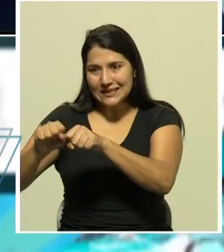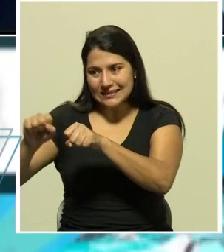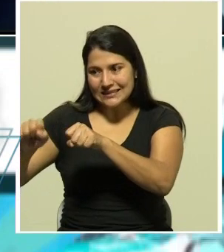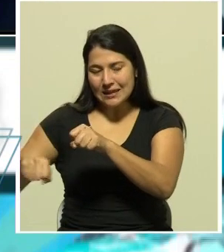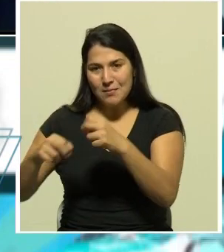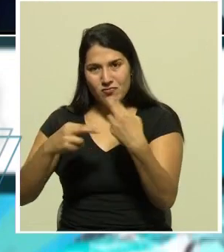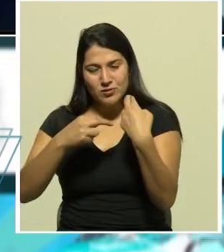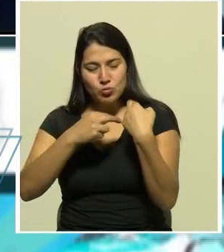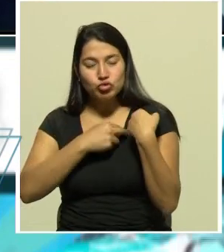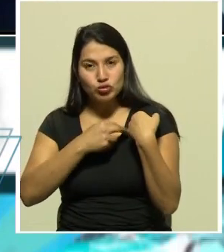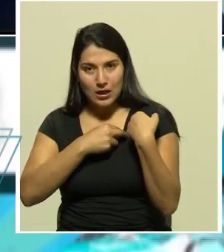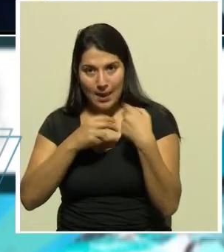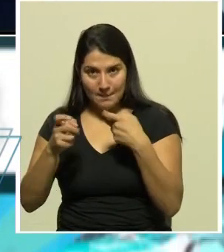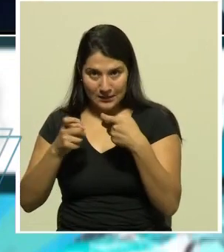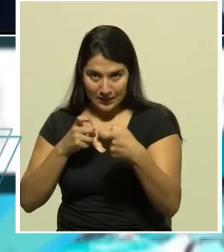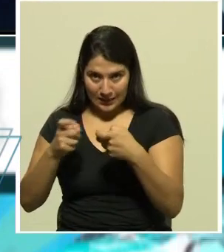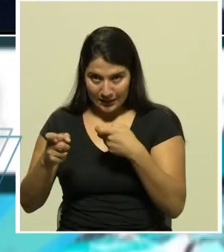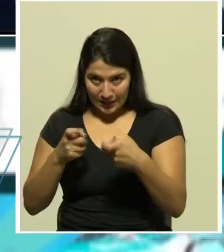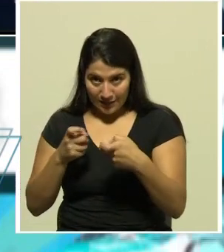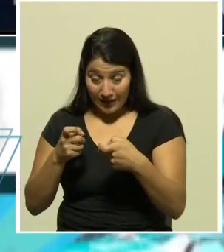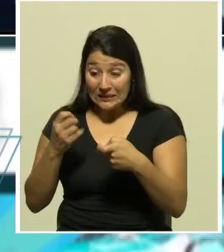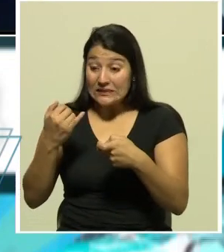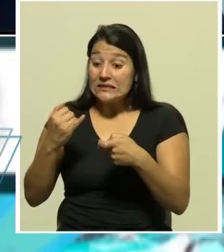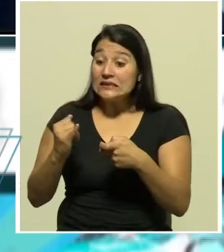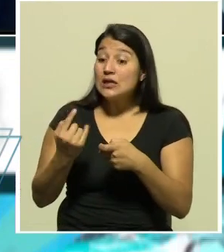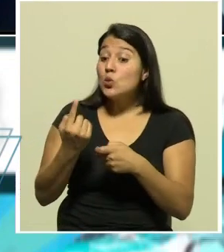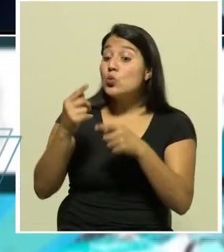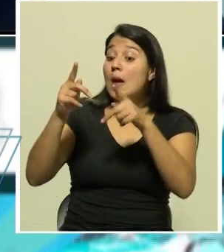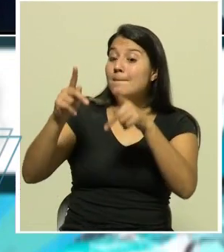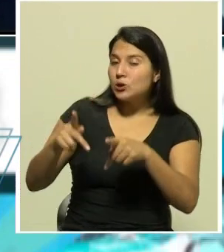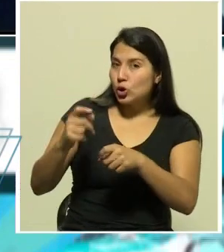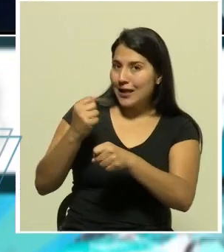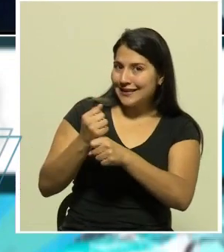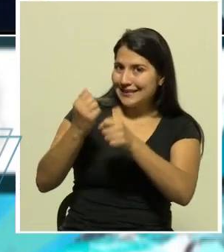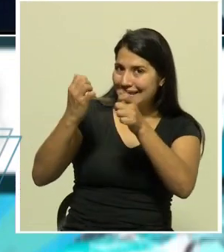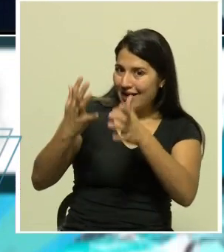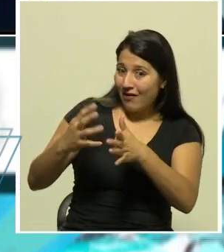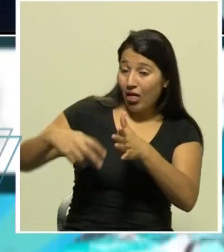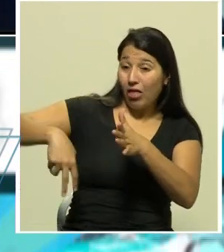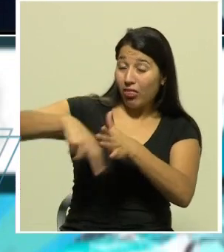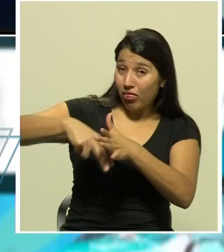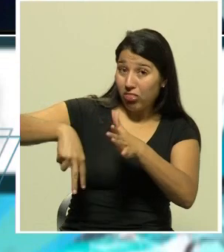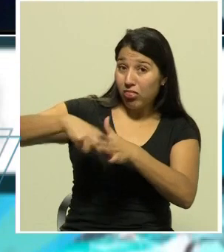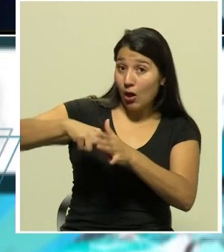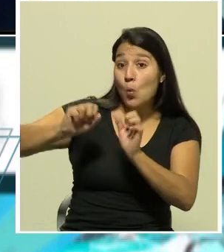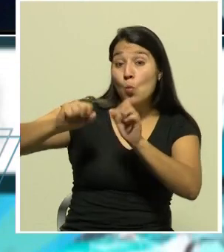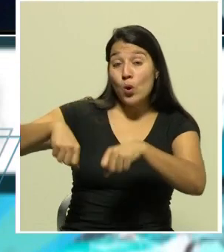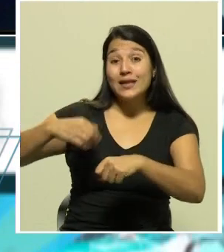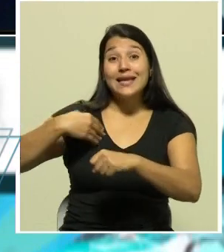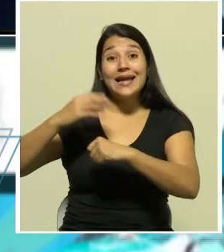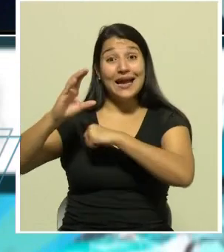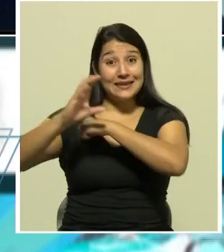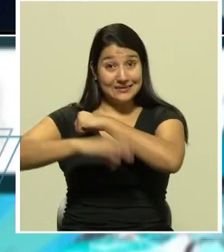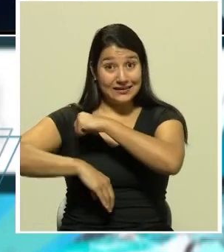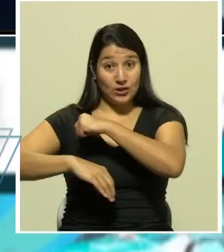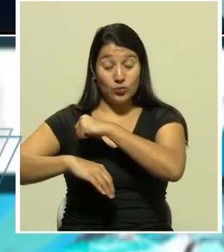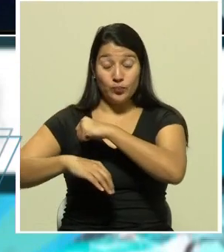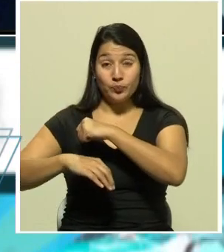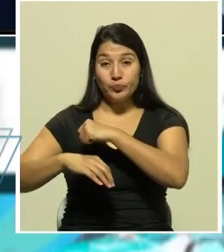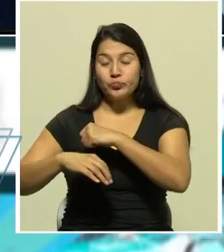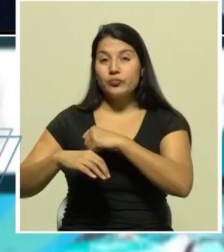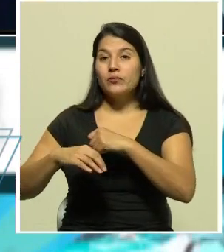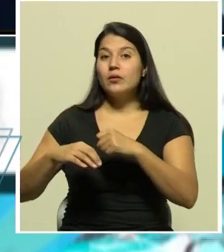administrativa les puede traer sanciones e incluso dependiendo del tipo de violación que se presente puede llegarse a esta consecuencia de carácter penal